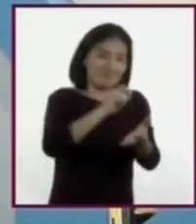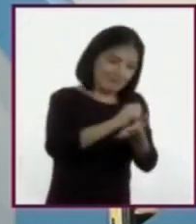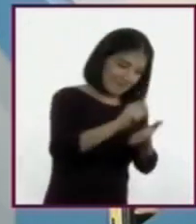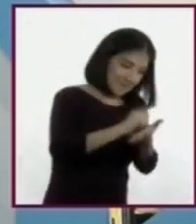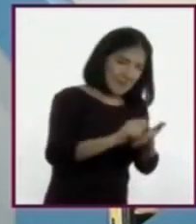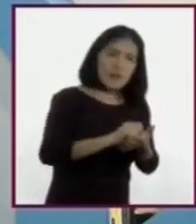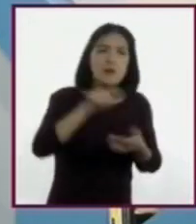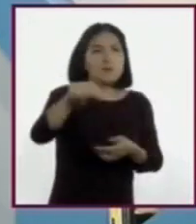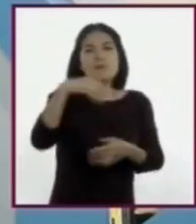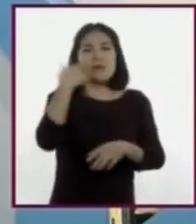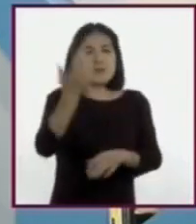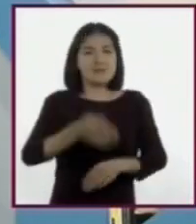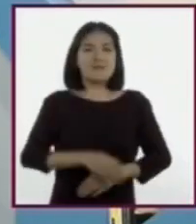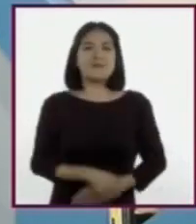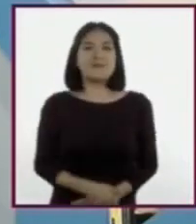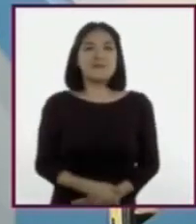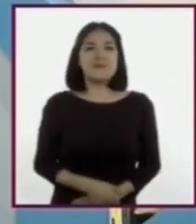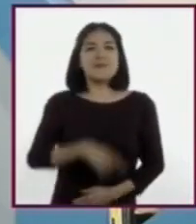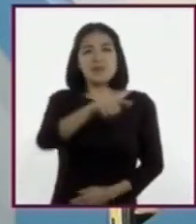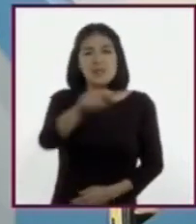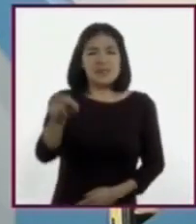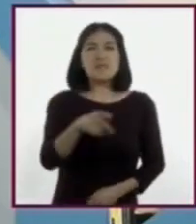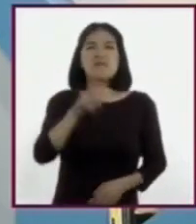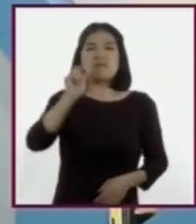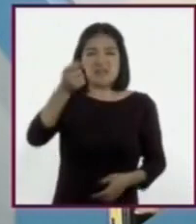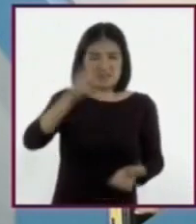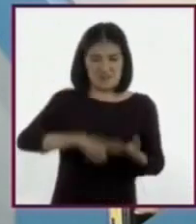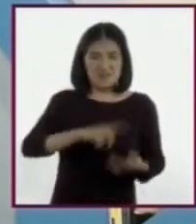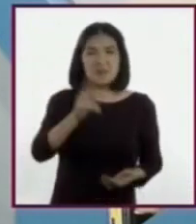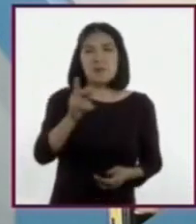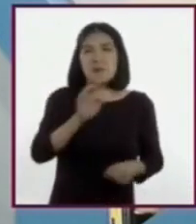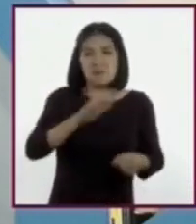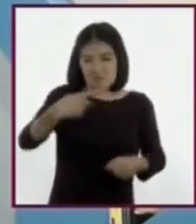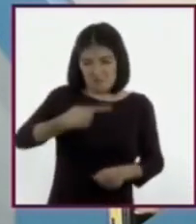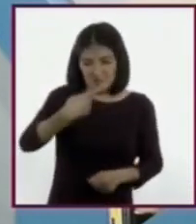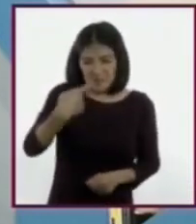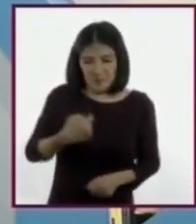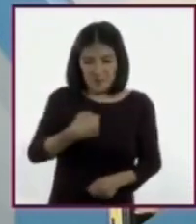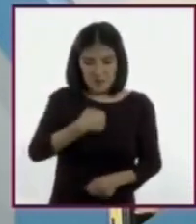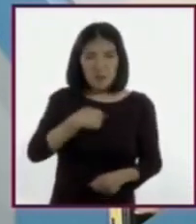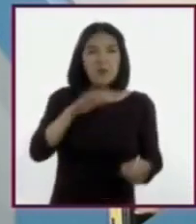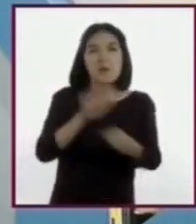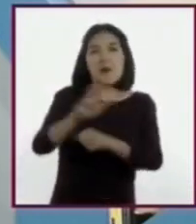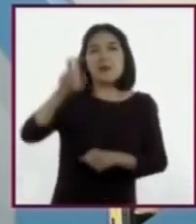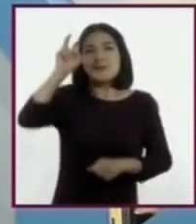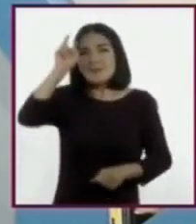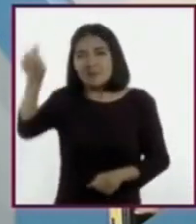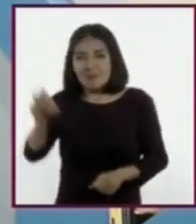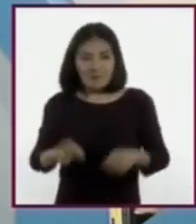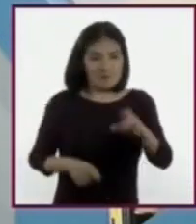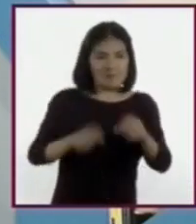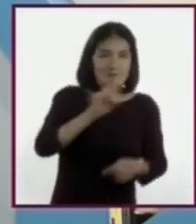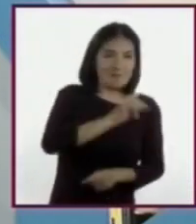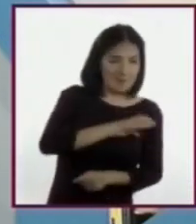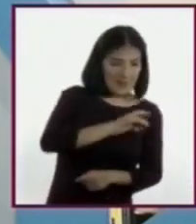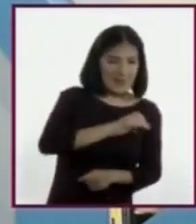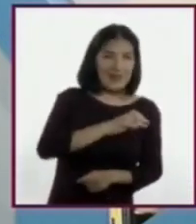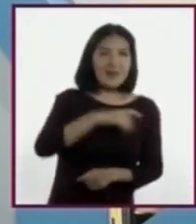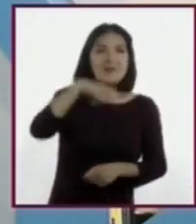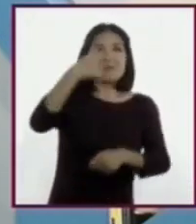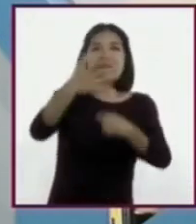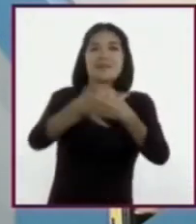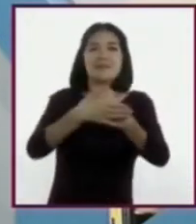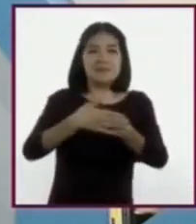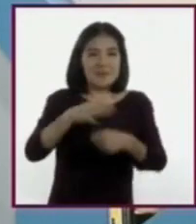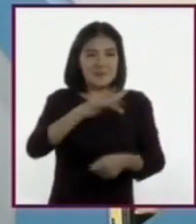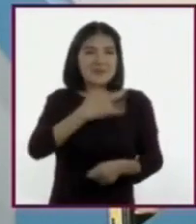¿Es probable que se estén preguntando qué relación tienen los sueños, miedos y esperanzas con el ejercicio temprano